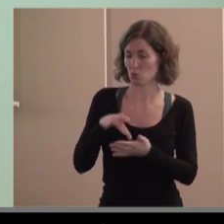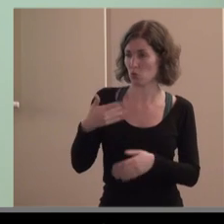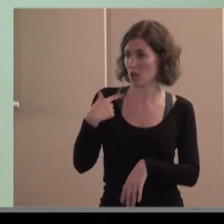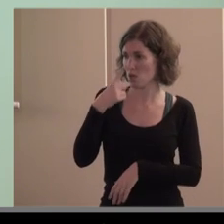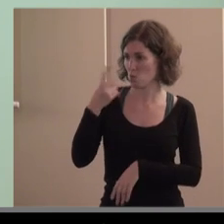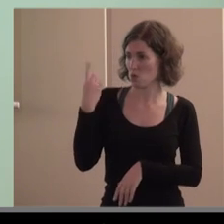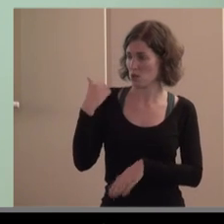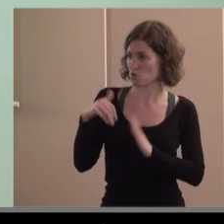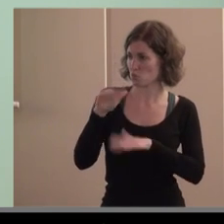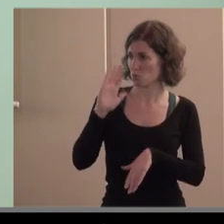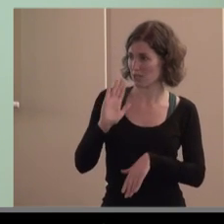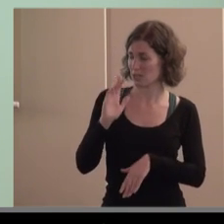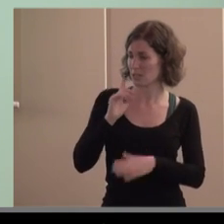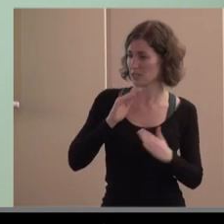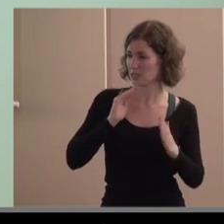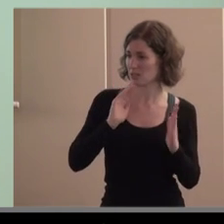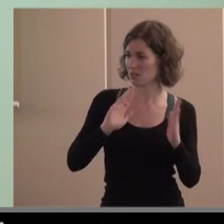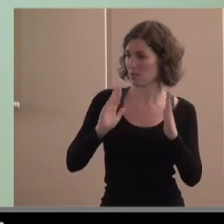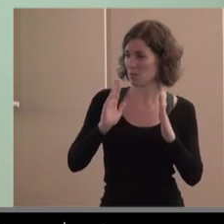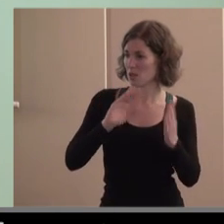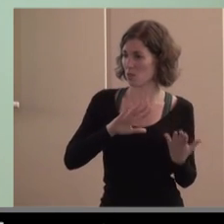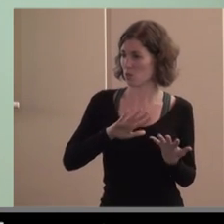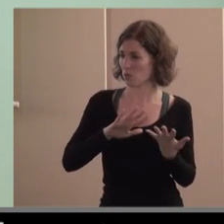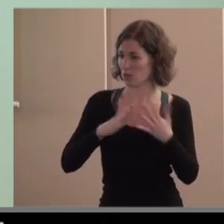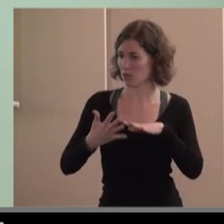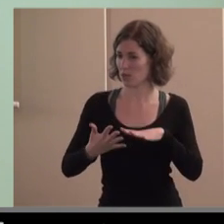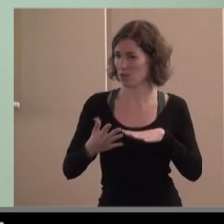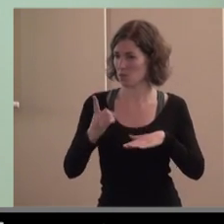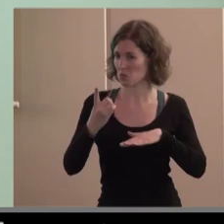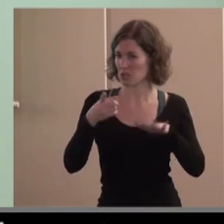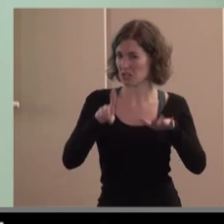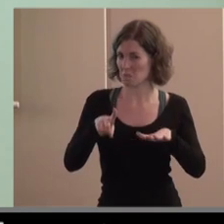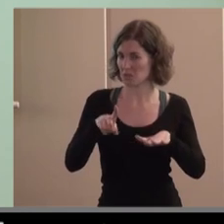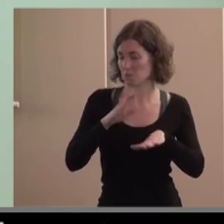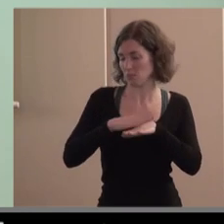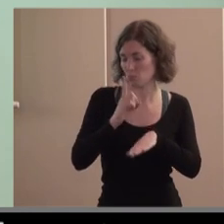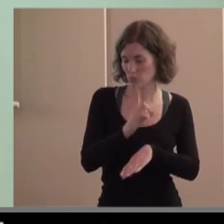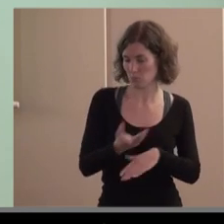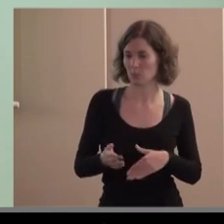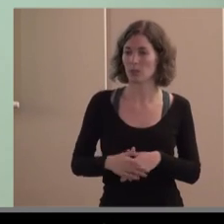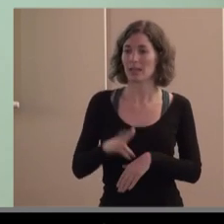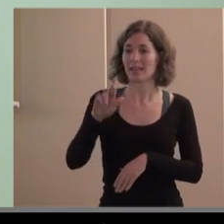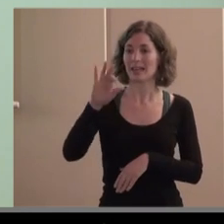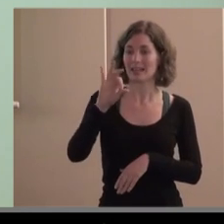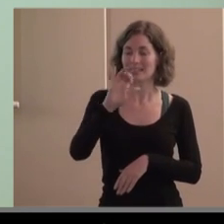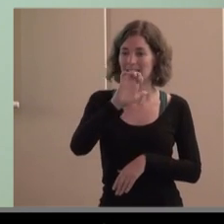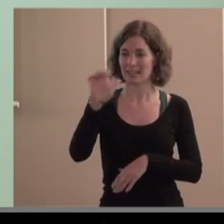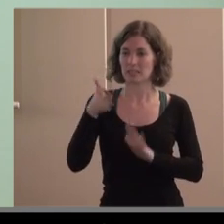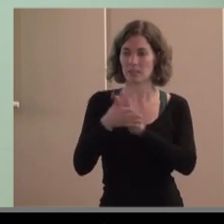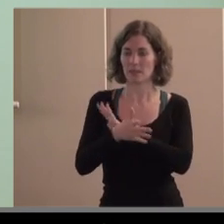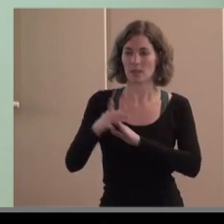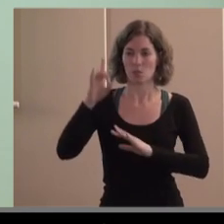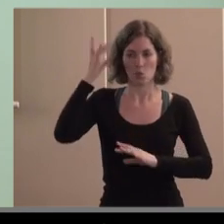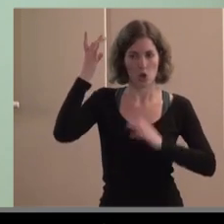un año y el plazo de ejecución de las seis meses y no se ha cumplido efectivamente la RSE supone para todo el mundo innovación para nuestro caso